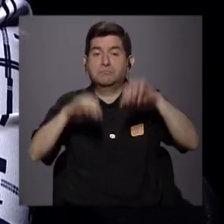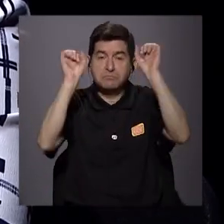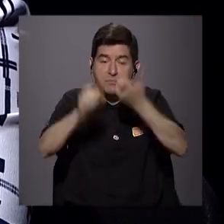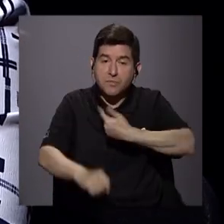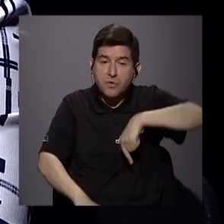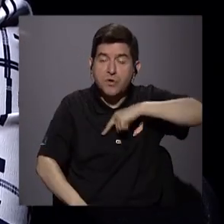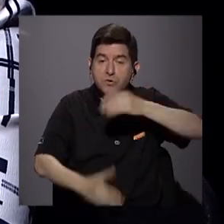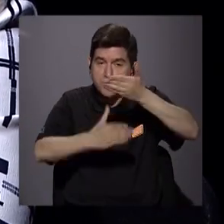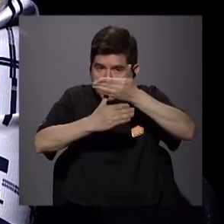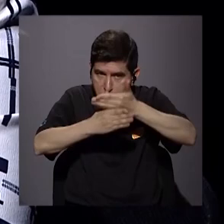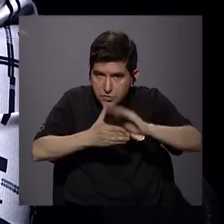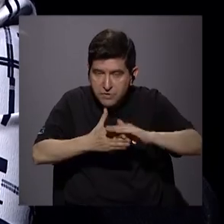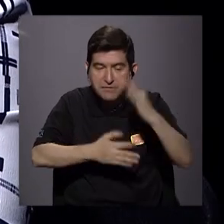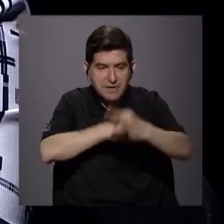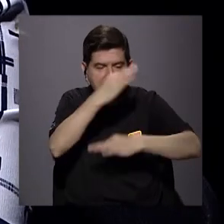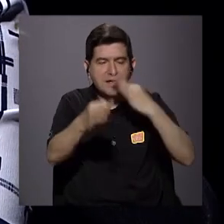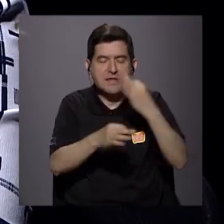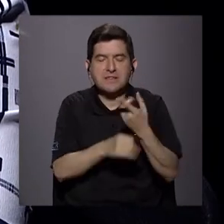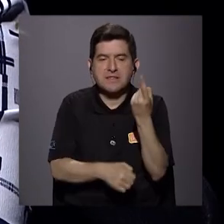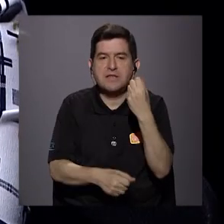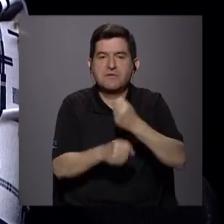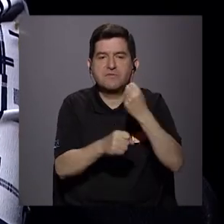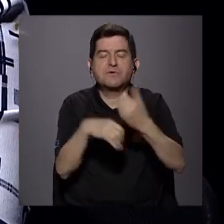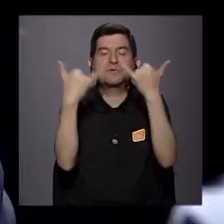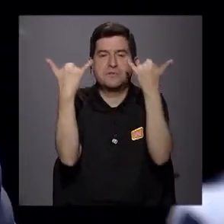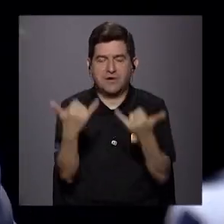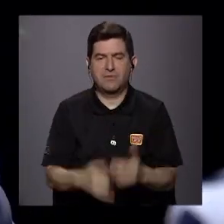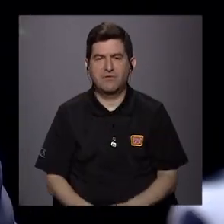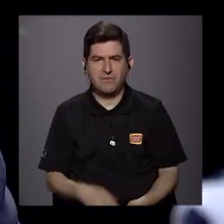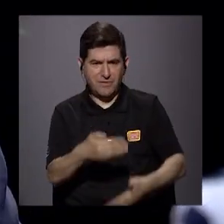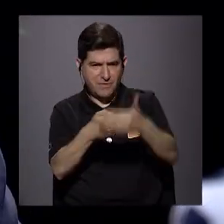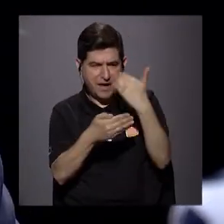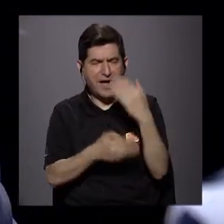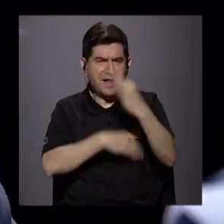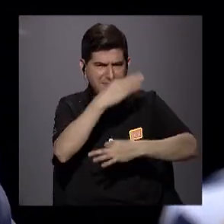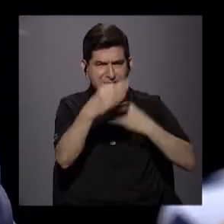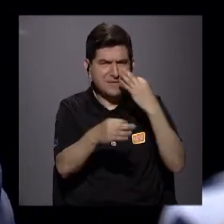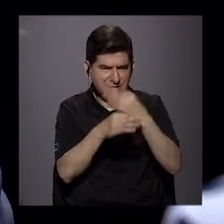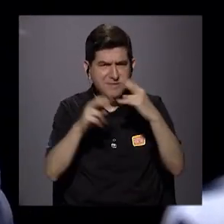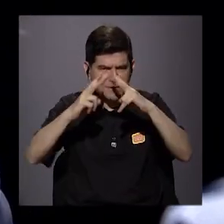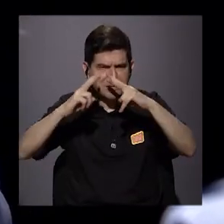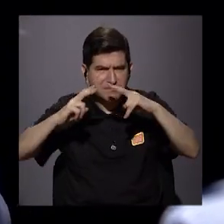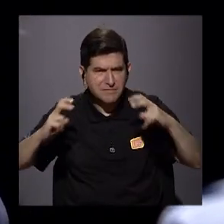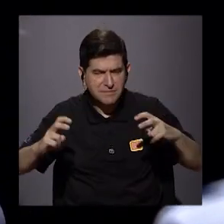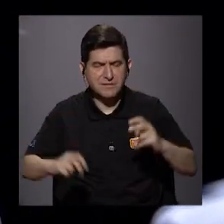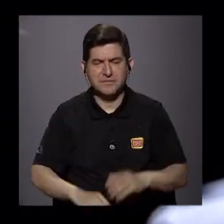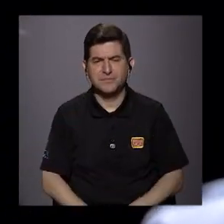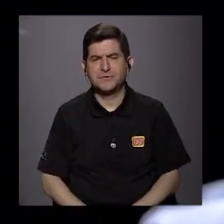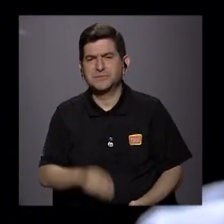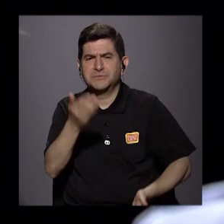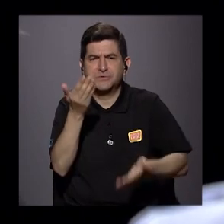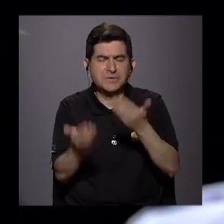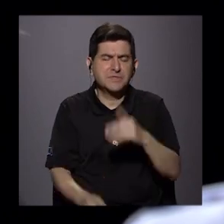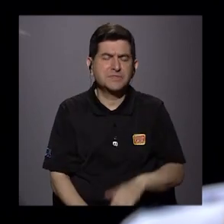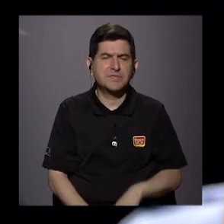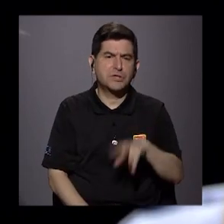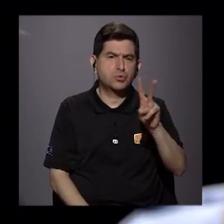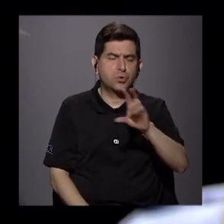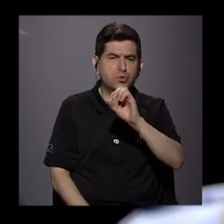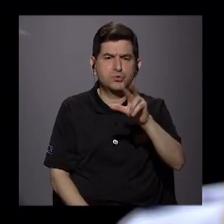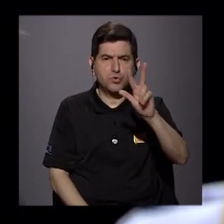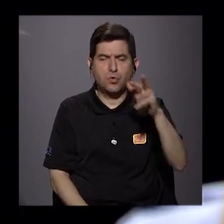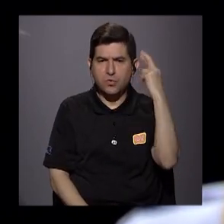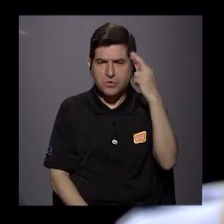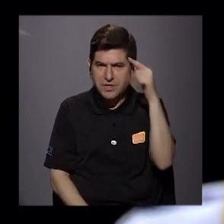incluso dividir en tipos de desempleo en este momento. Antes de caer en esos tipos de desempleo, tal vez dos o tres